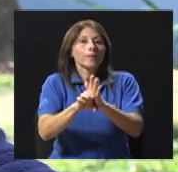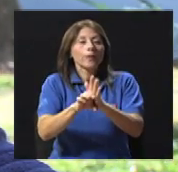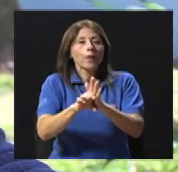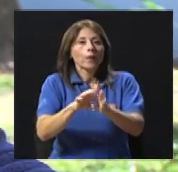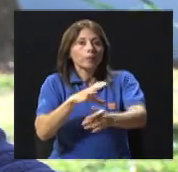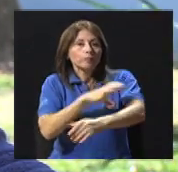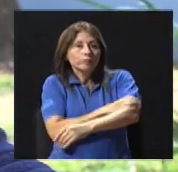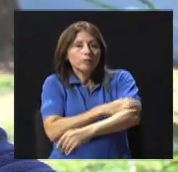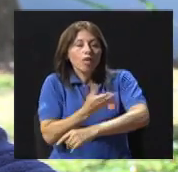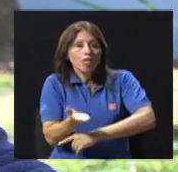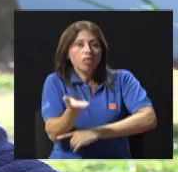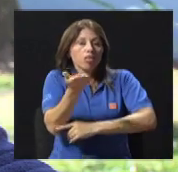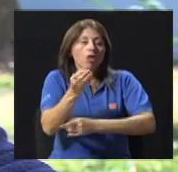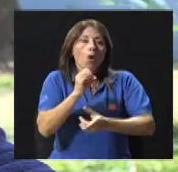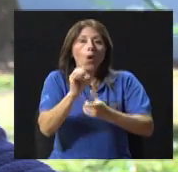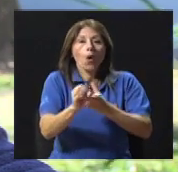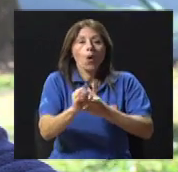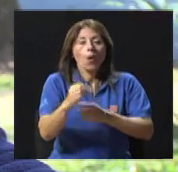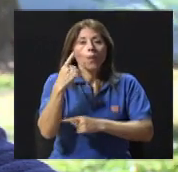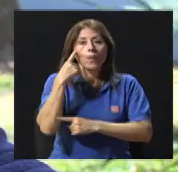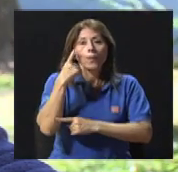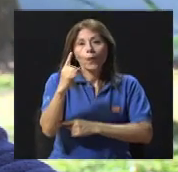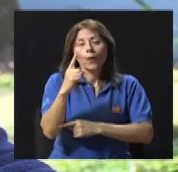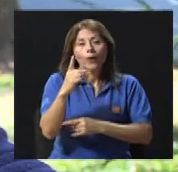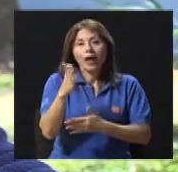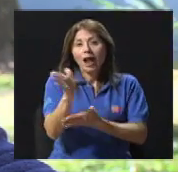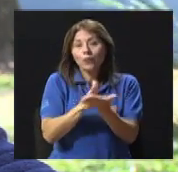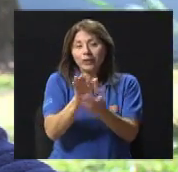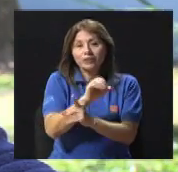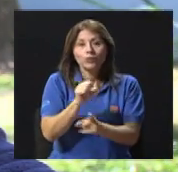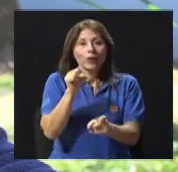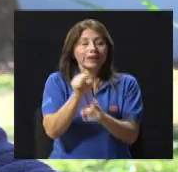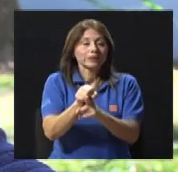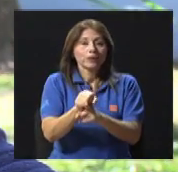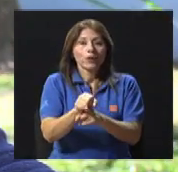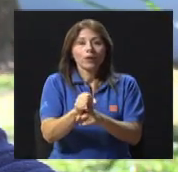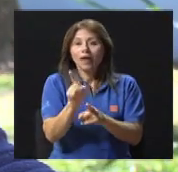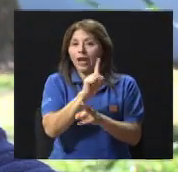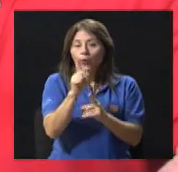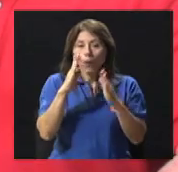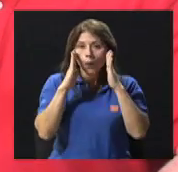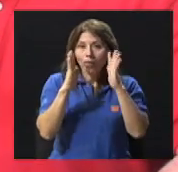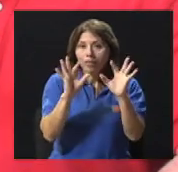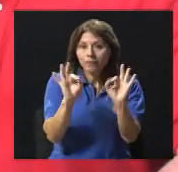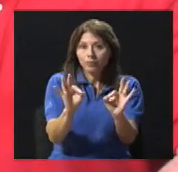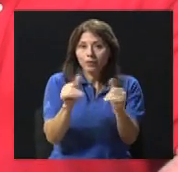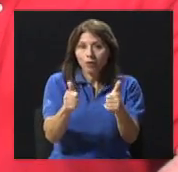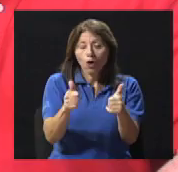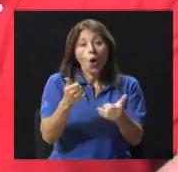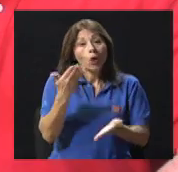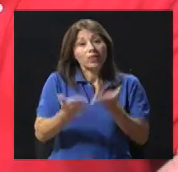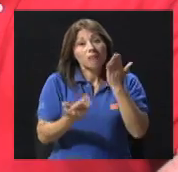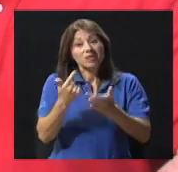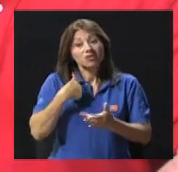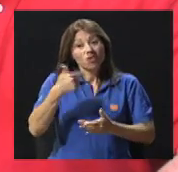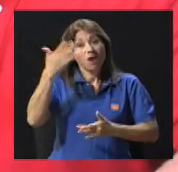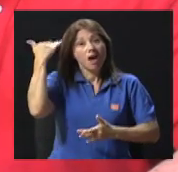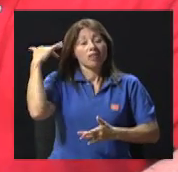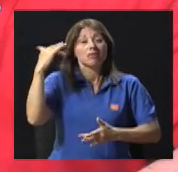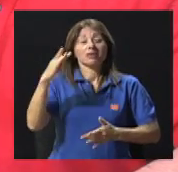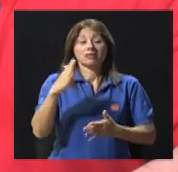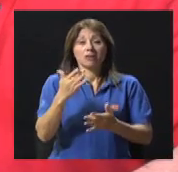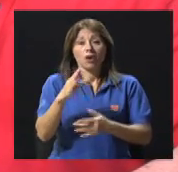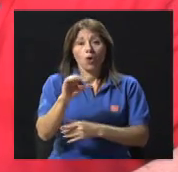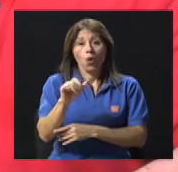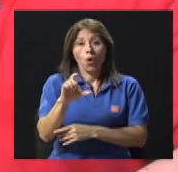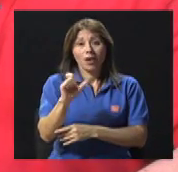mal cuidada, por una hipertensión, digamos, arterial negada, un colesterol que no tomo en cuenta mi